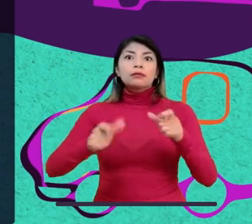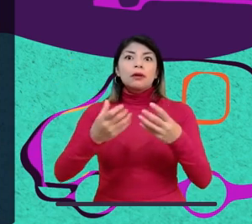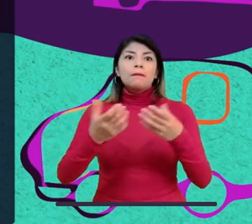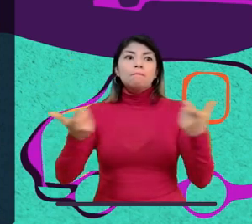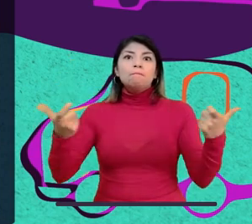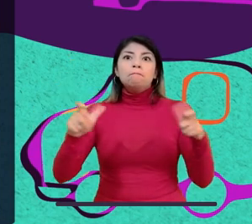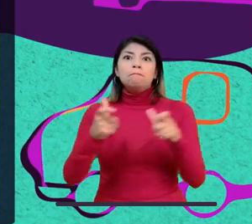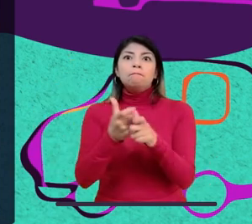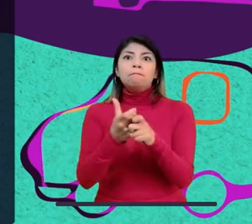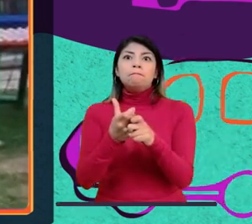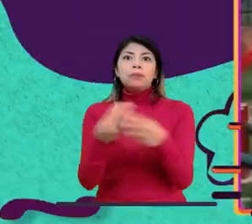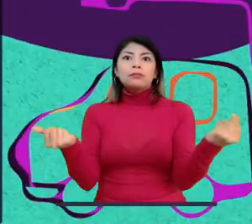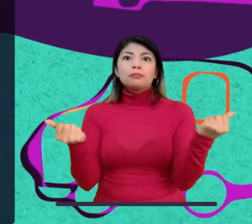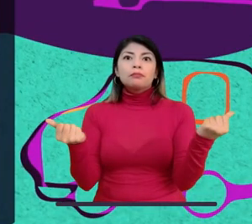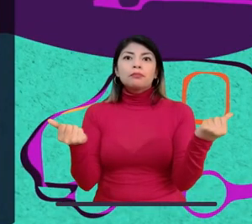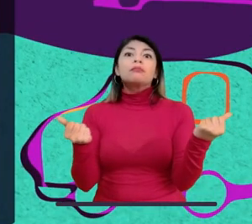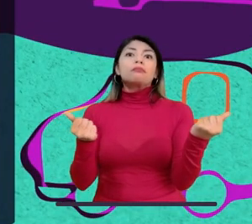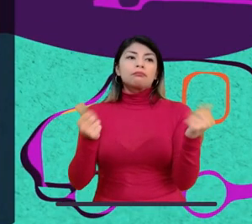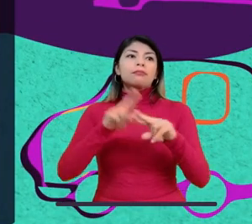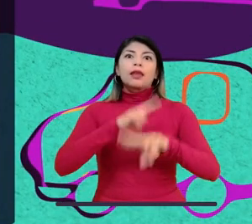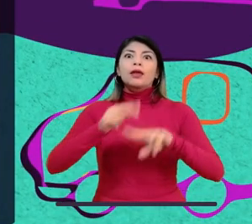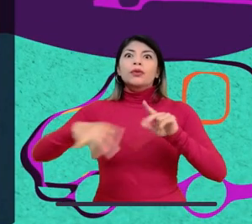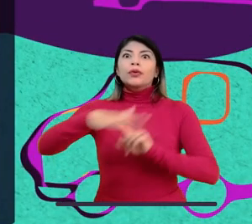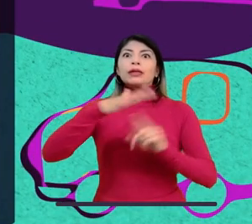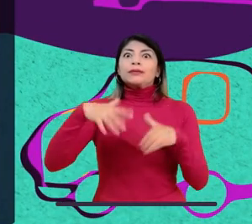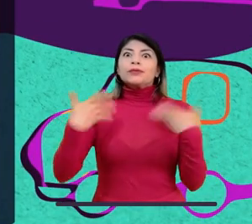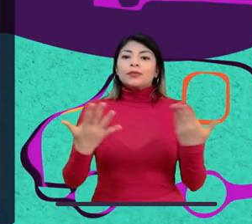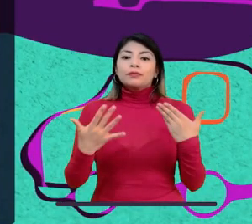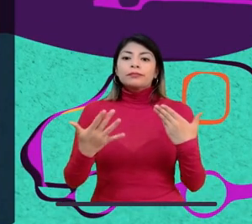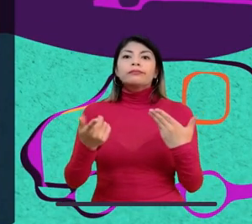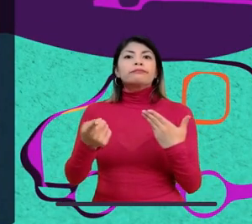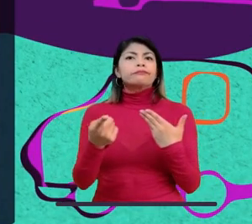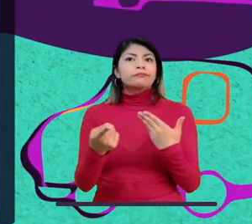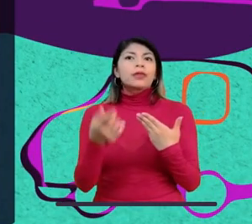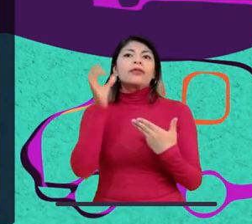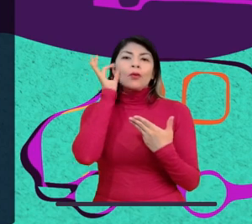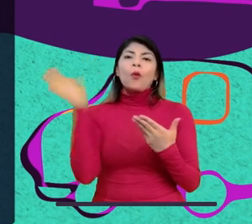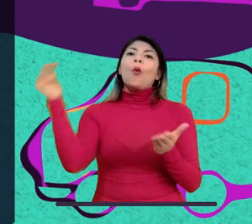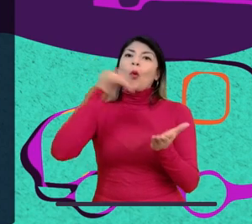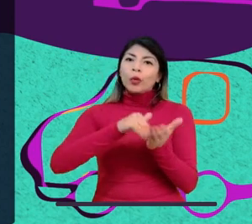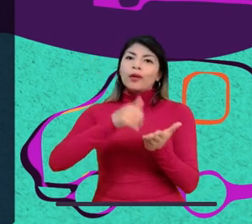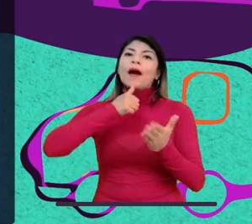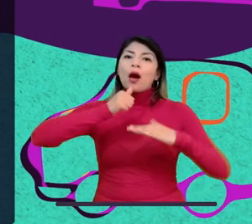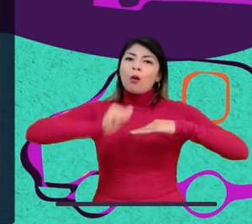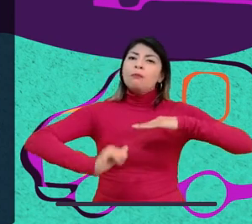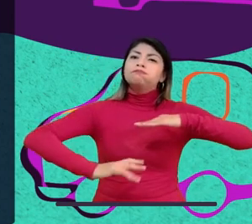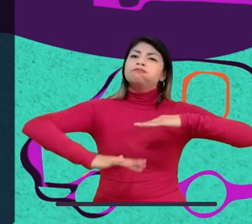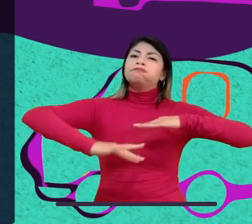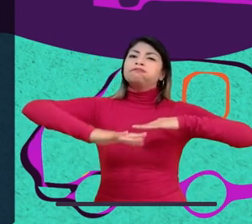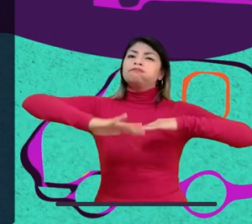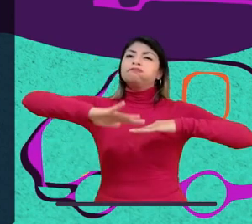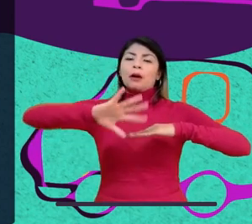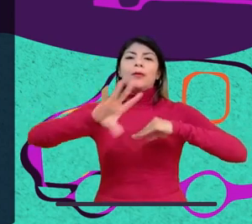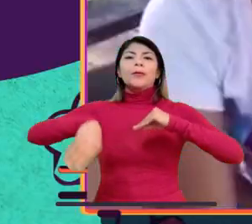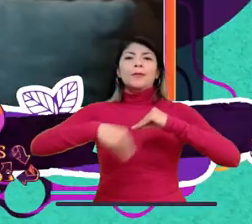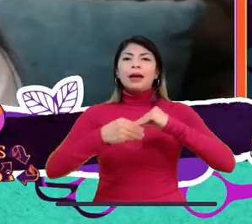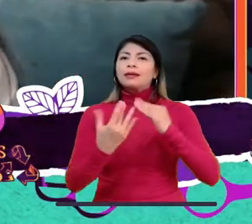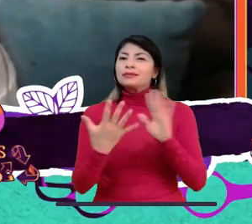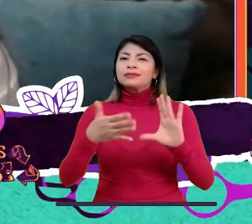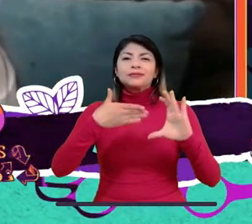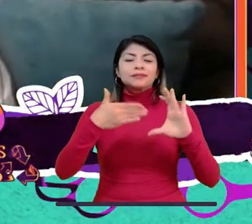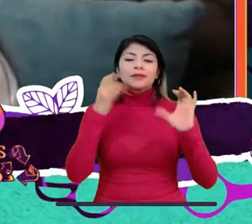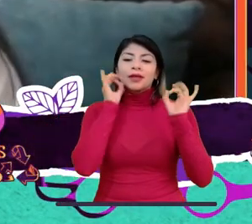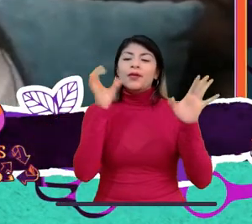la naturaleza vuelva. Pues habría inundaciones y habría climas más extremos.